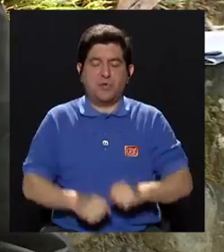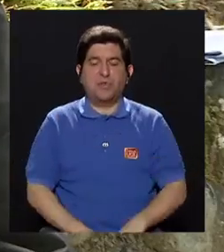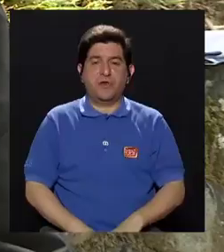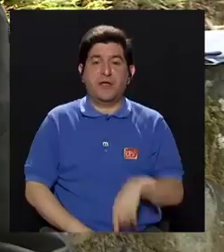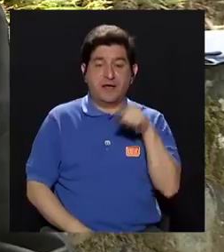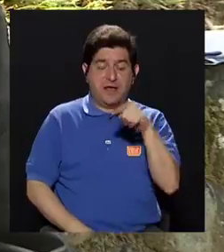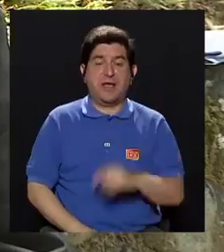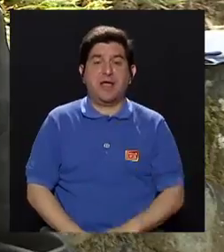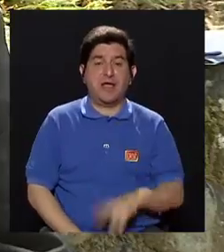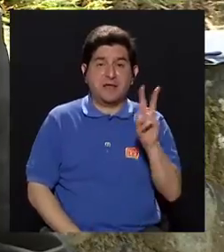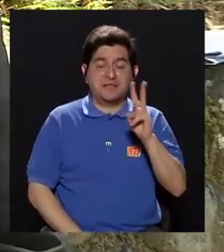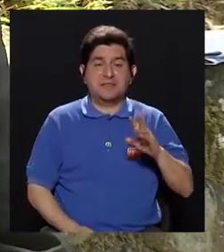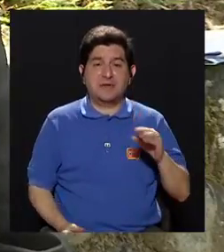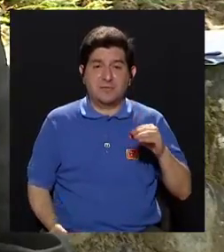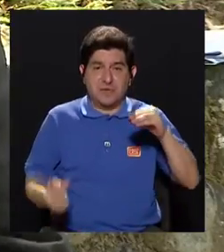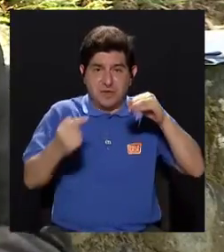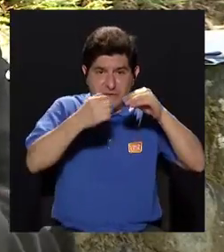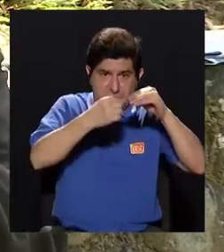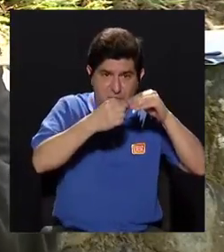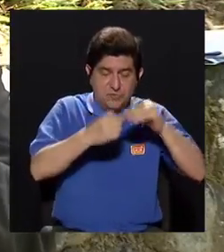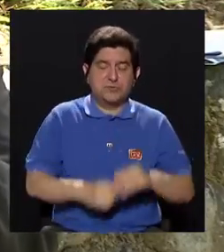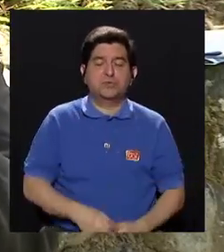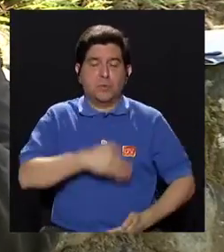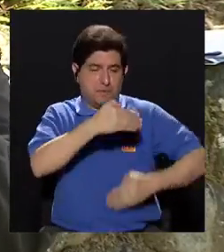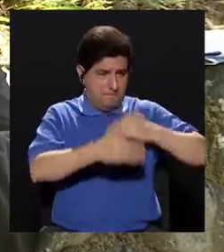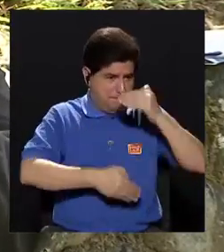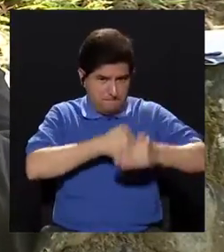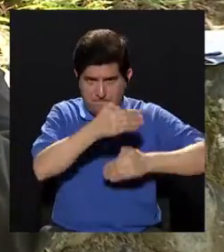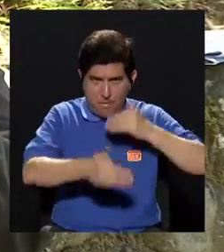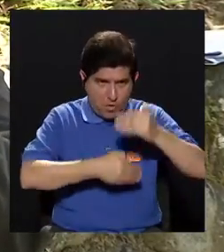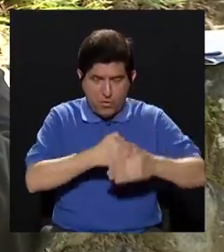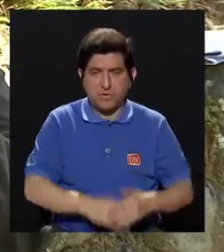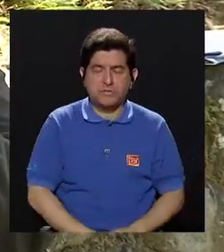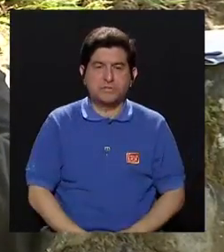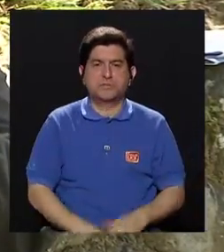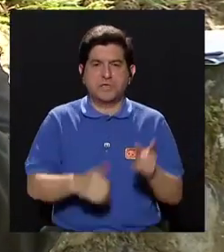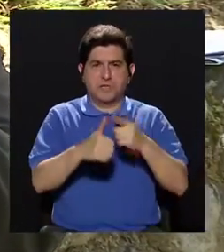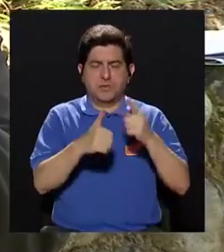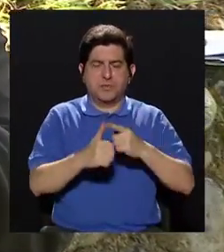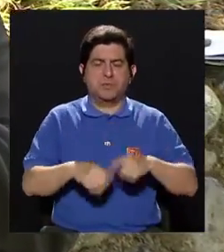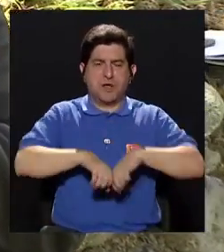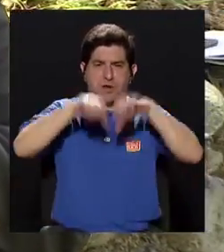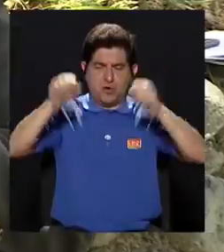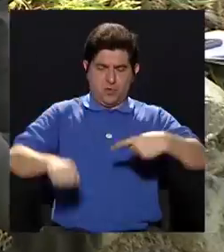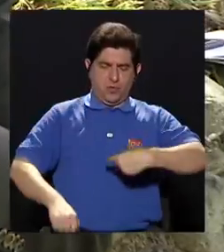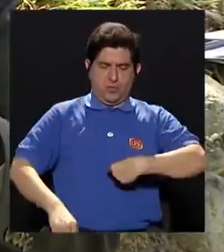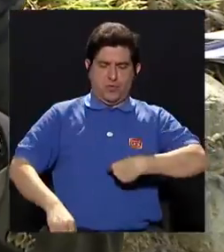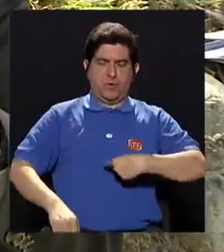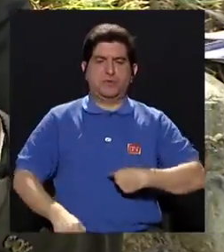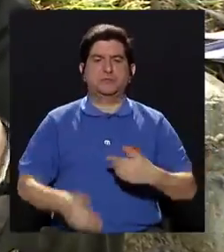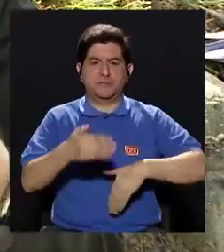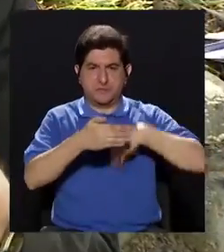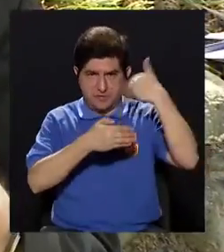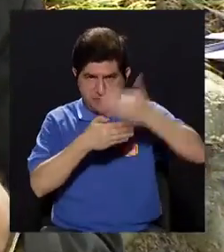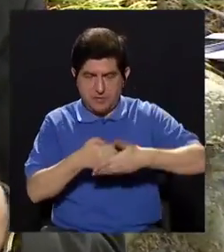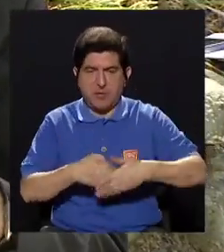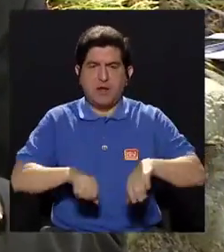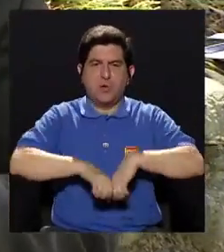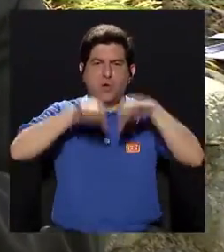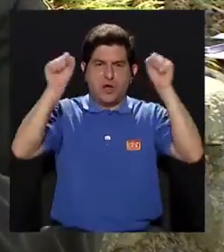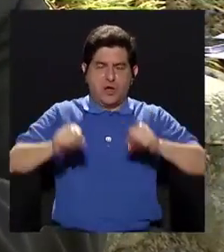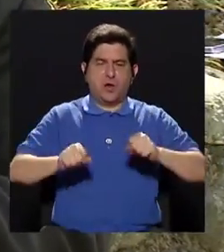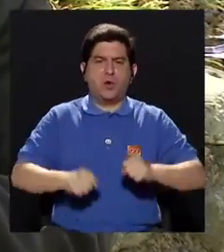Estos virus hacen un tránsito dentro del mosquito. Primero van por el tracto digestivo, luego pasan a lo que es el sistema